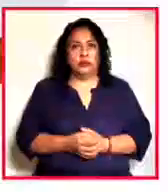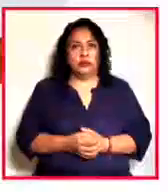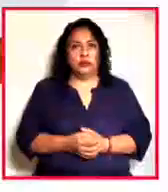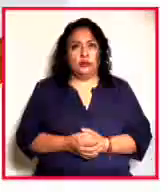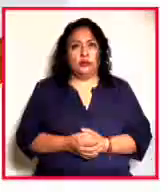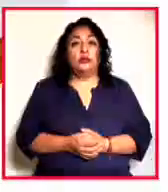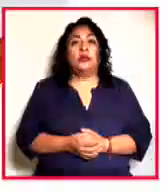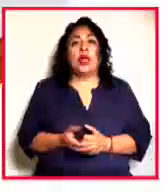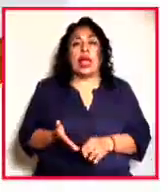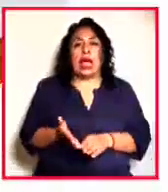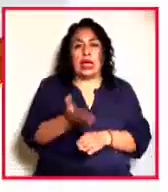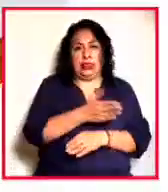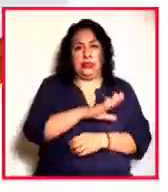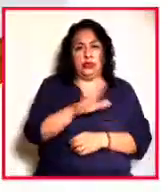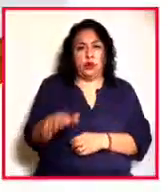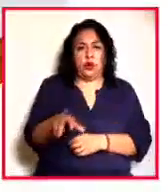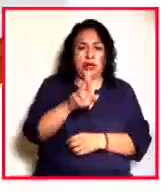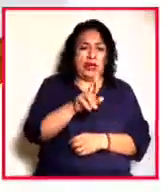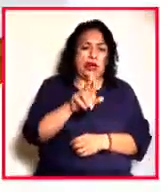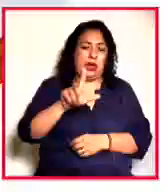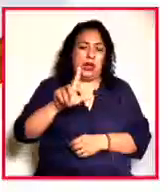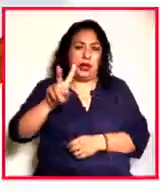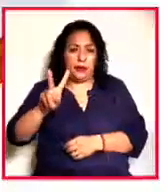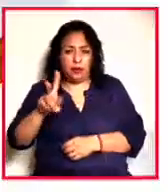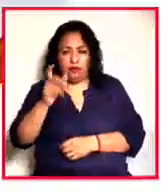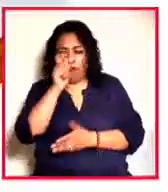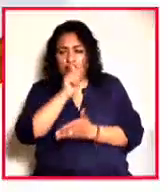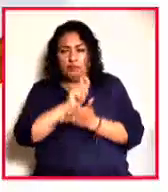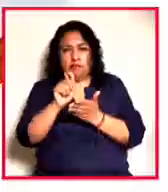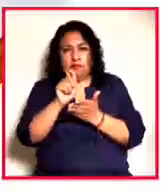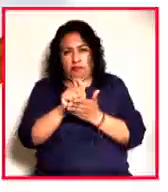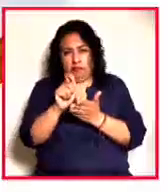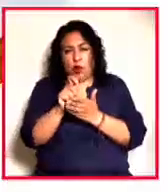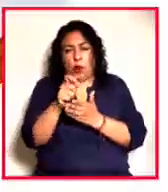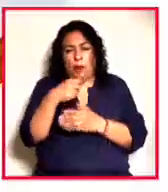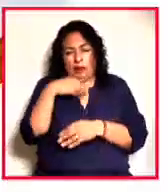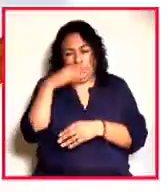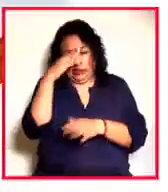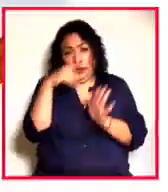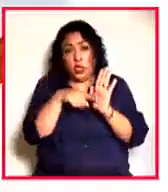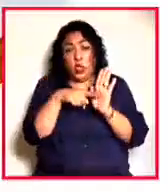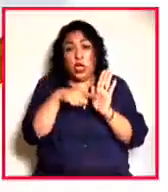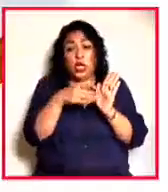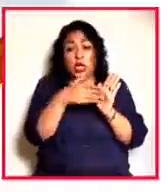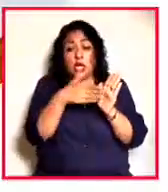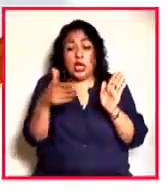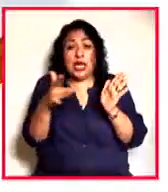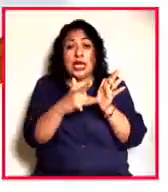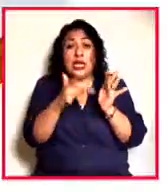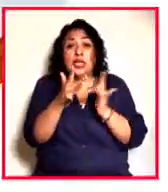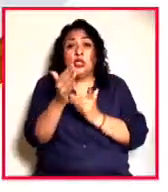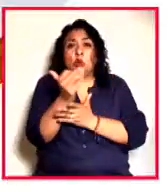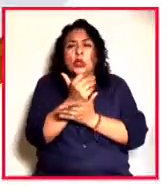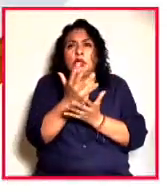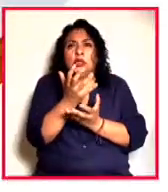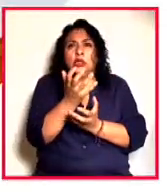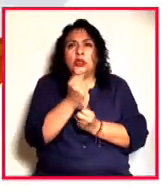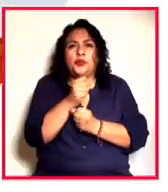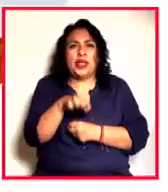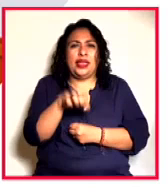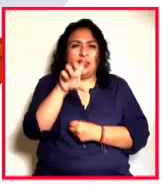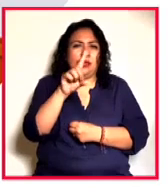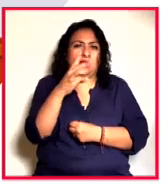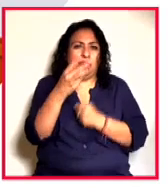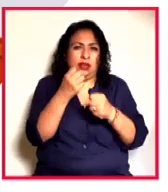Poco antes de morir, Ramón López Velarde escribió, a manera de lúgubre presagio, la edad del Cristo azul se me acongoja. Tenía 33 años